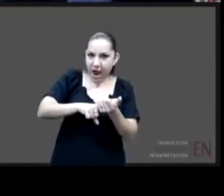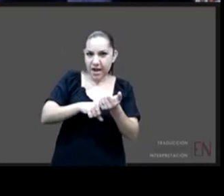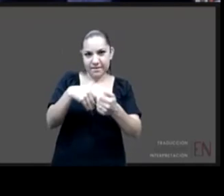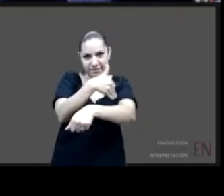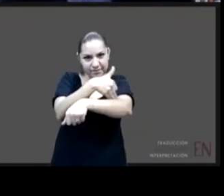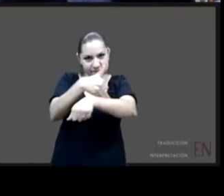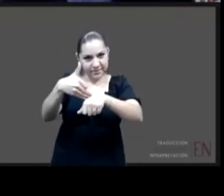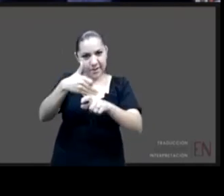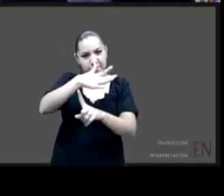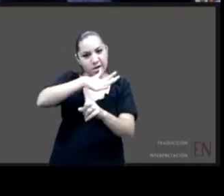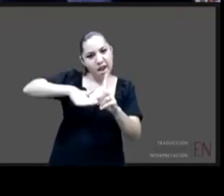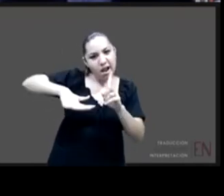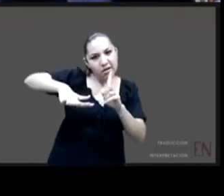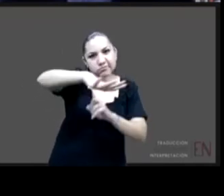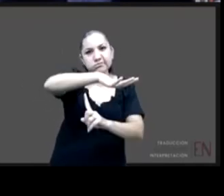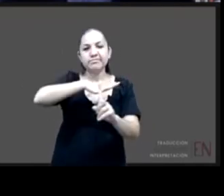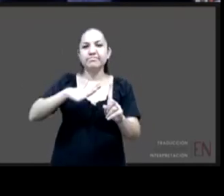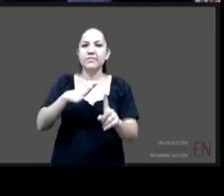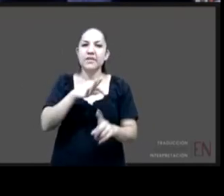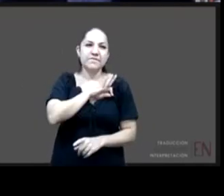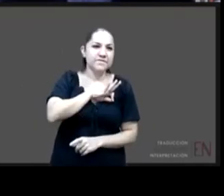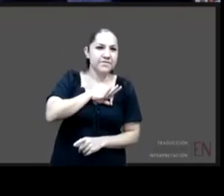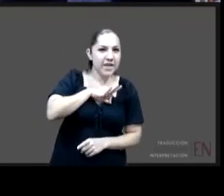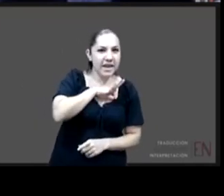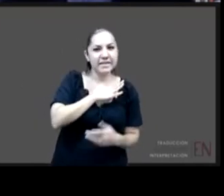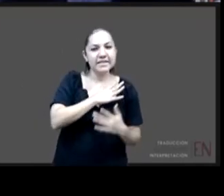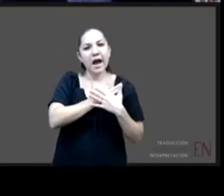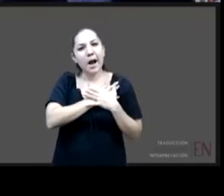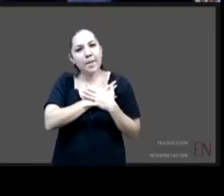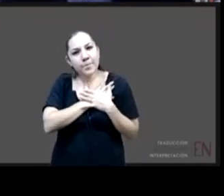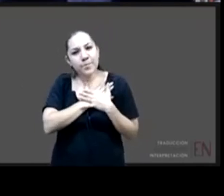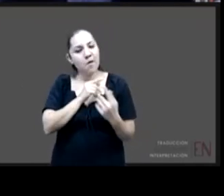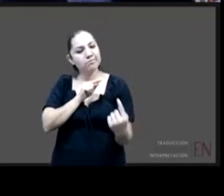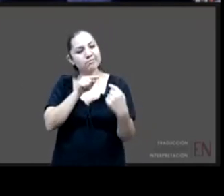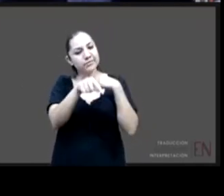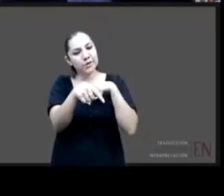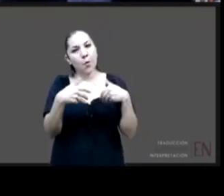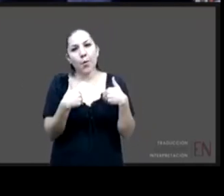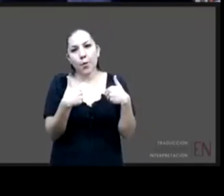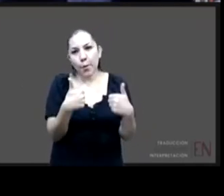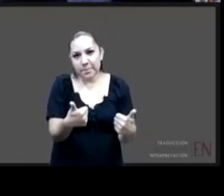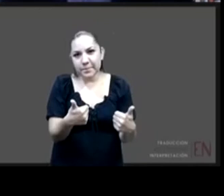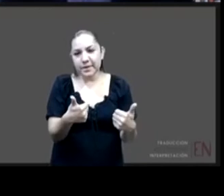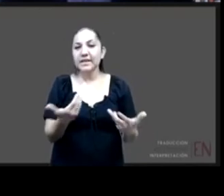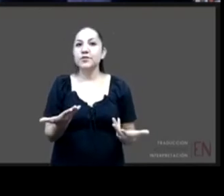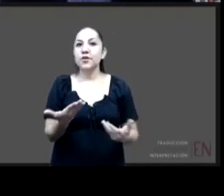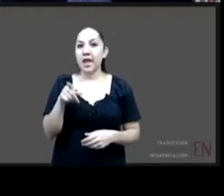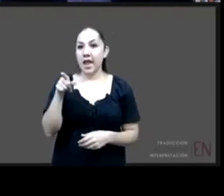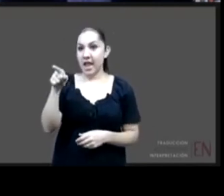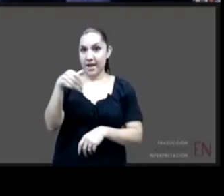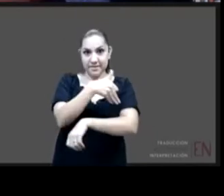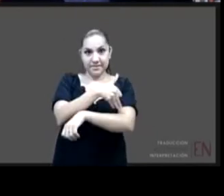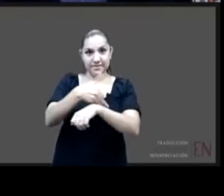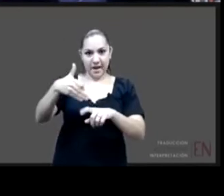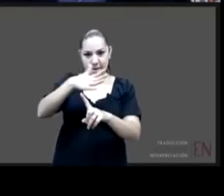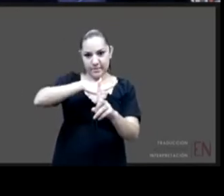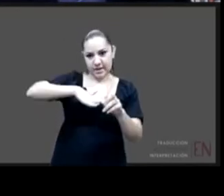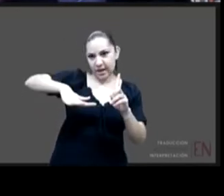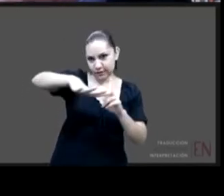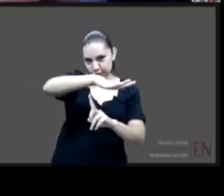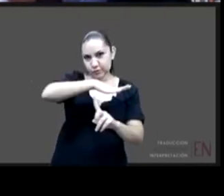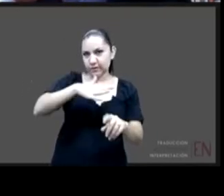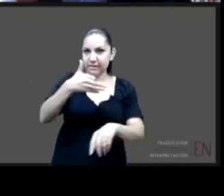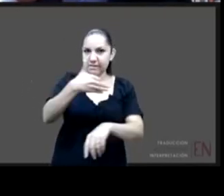de felicidad de amor de comprensión la familia debiera ser y la familia en un sentido amplio en un sentido